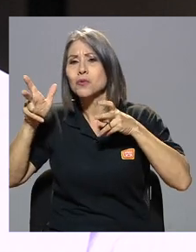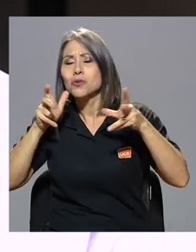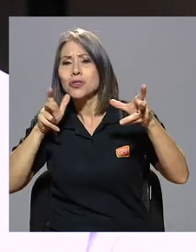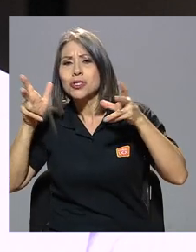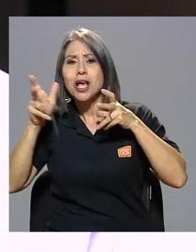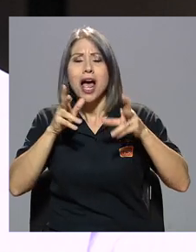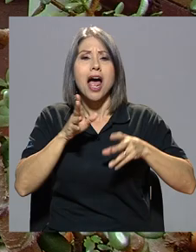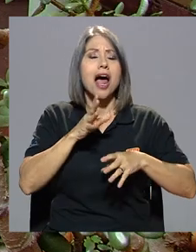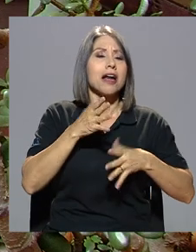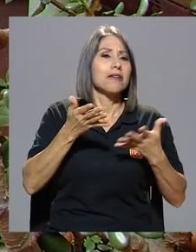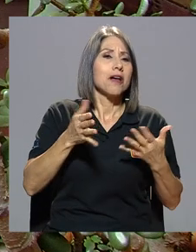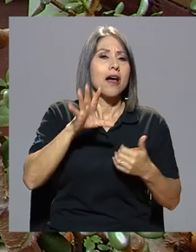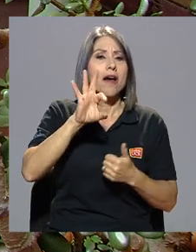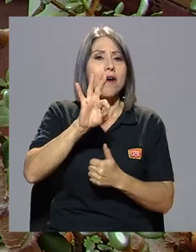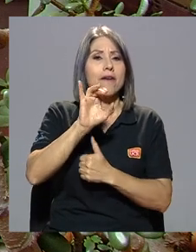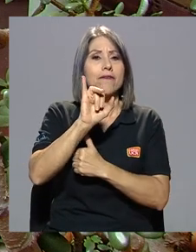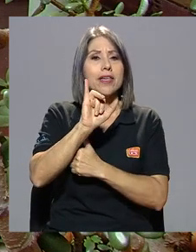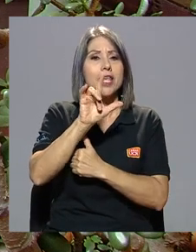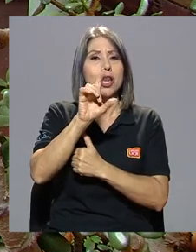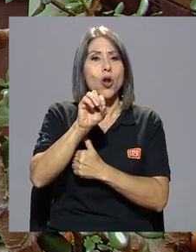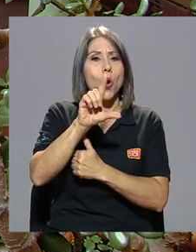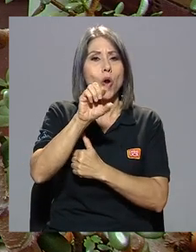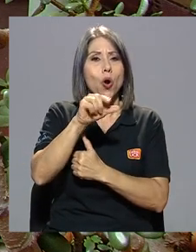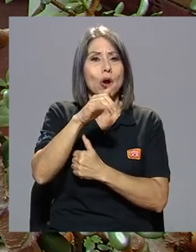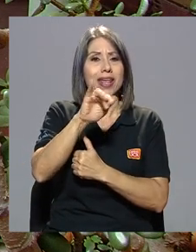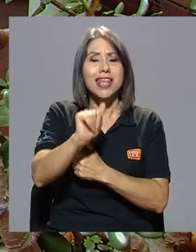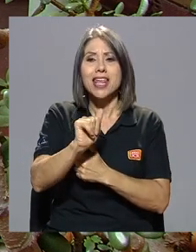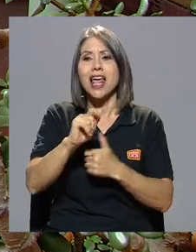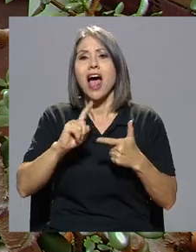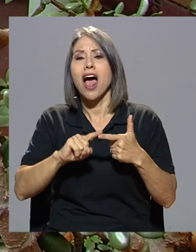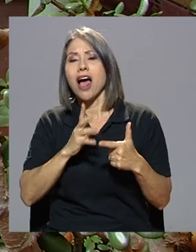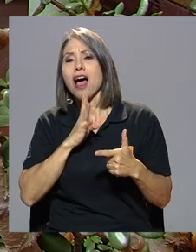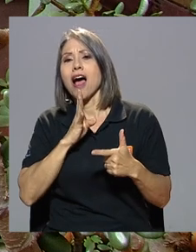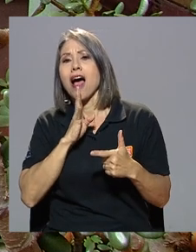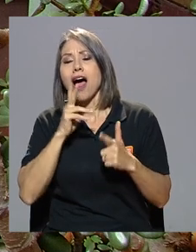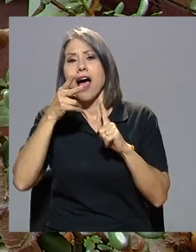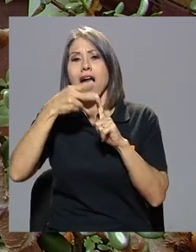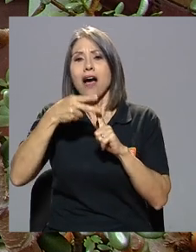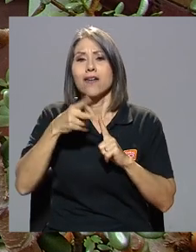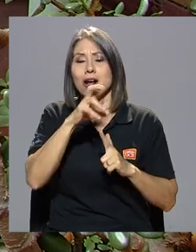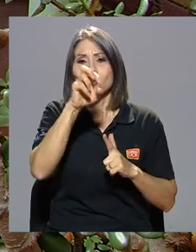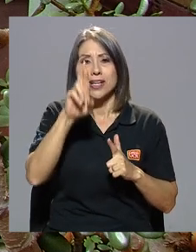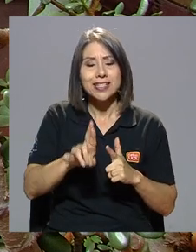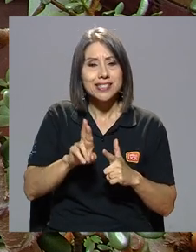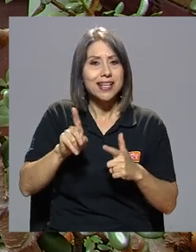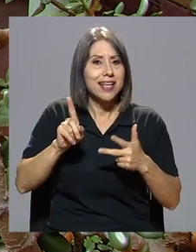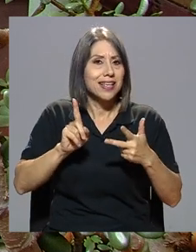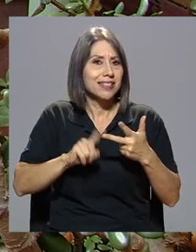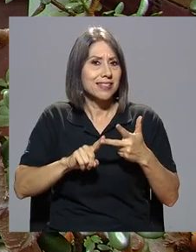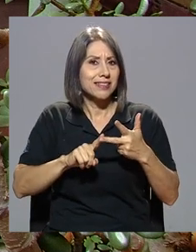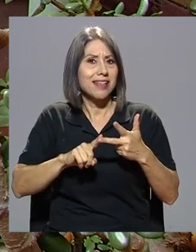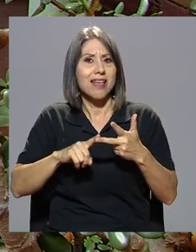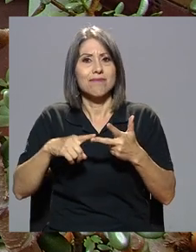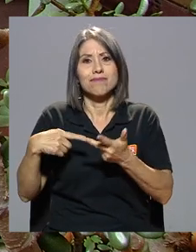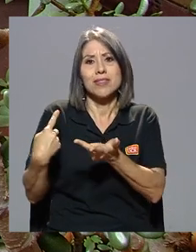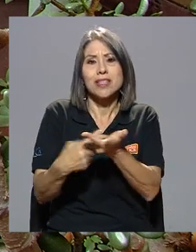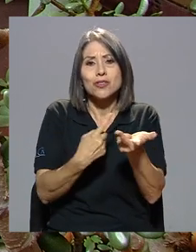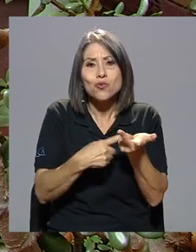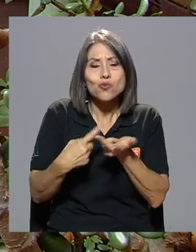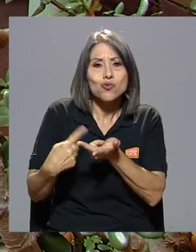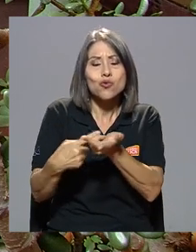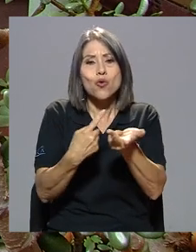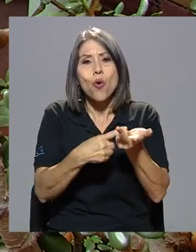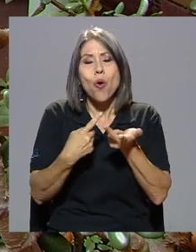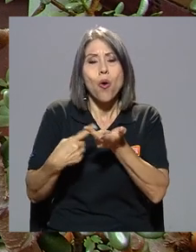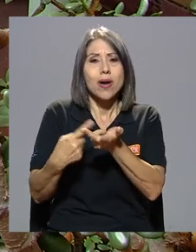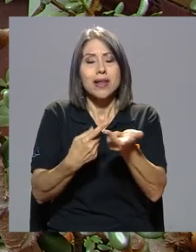escuchar conversaciones de filología, y el habla costarricense, y hasta discusiones